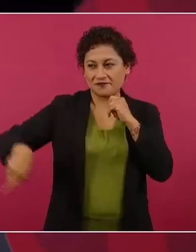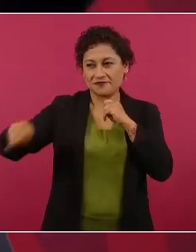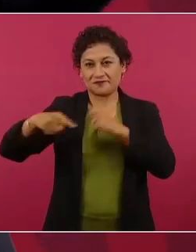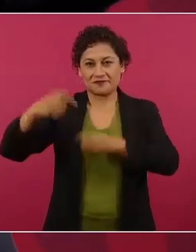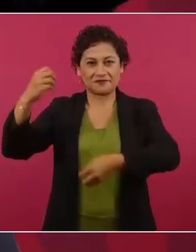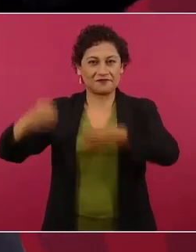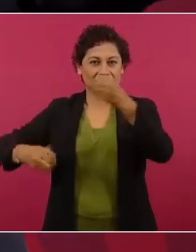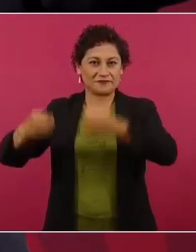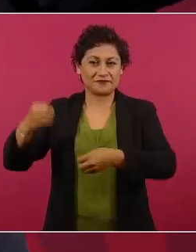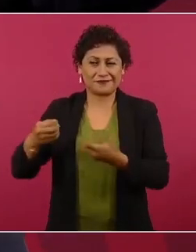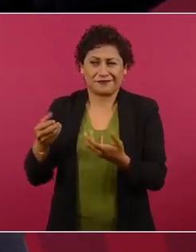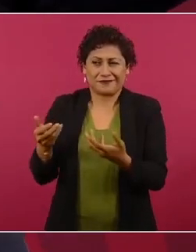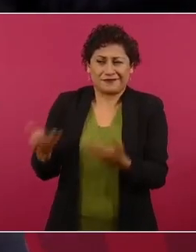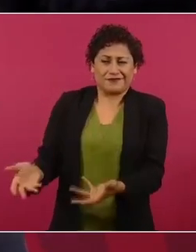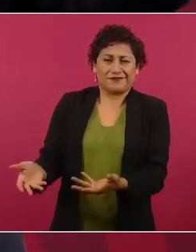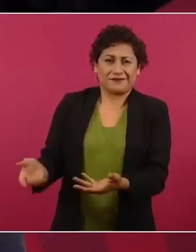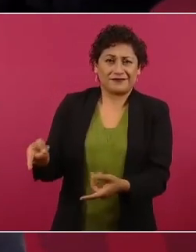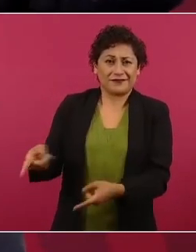Ahí están,